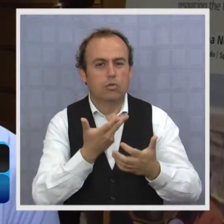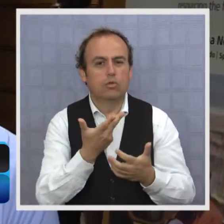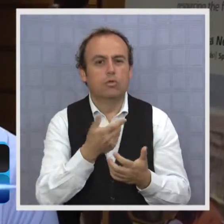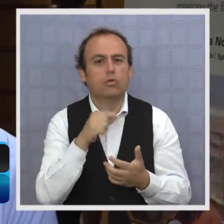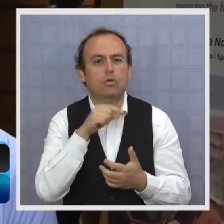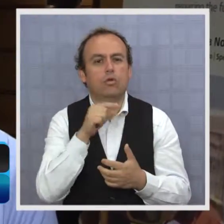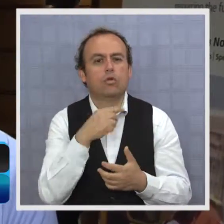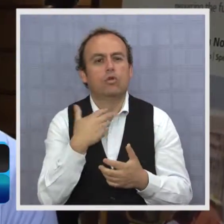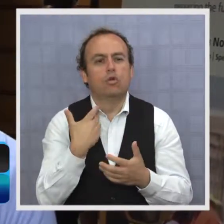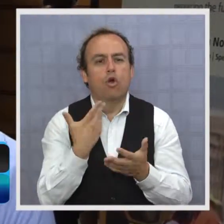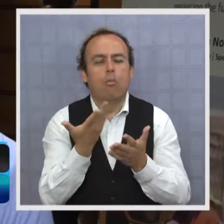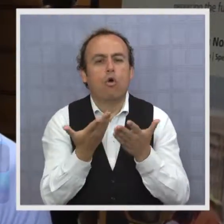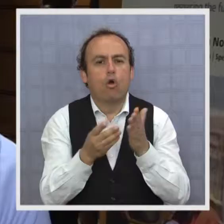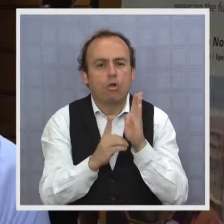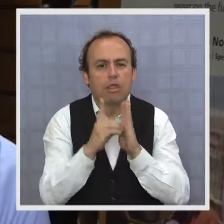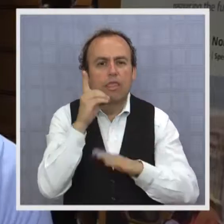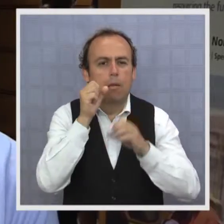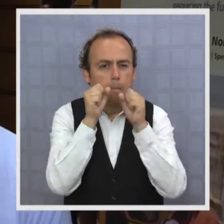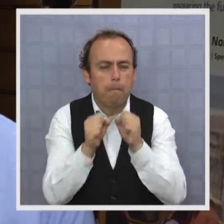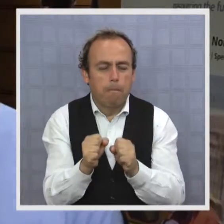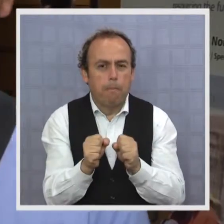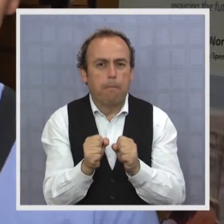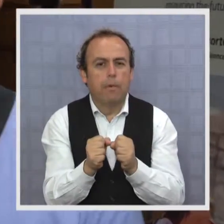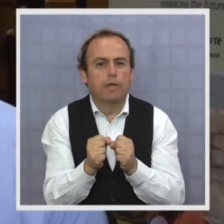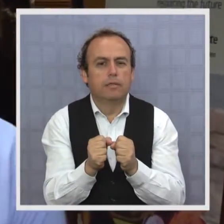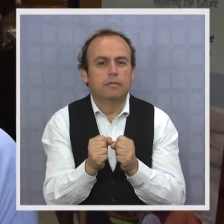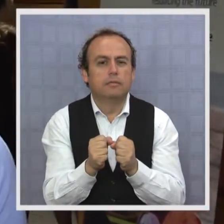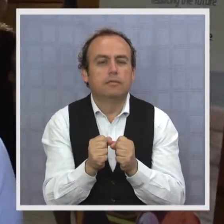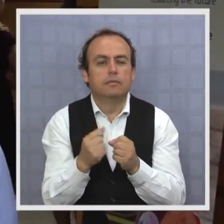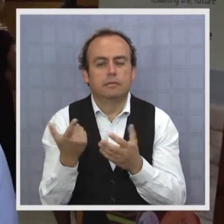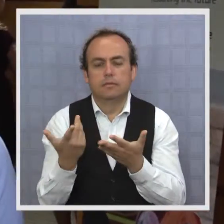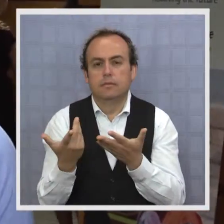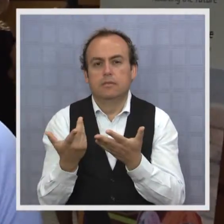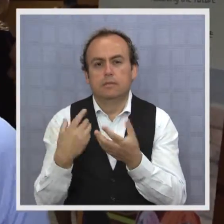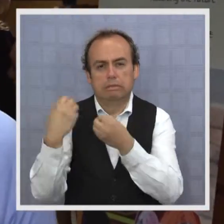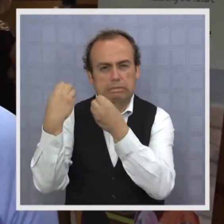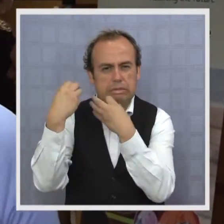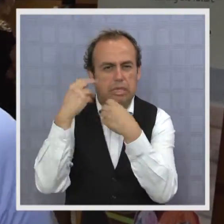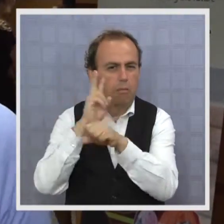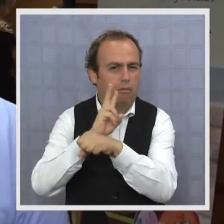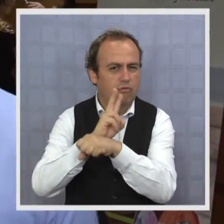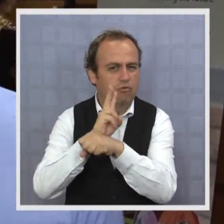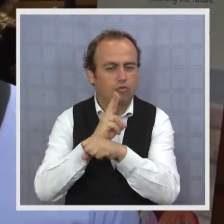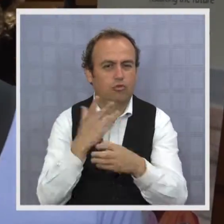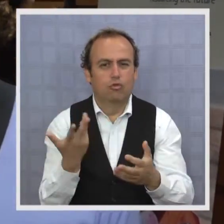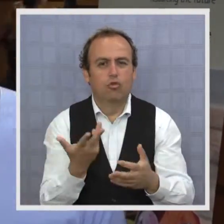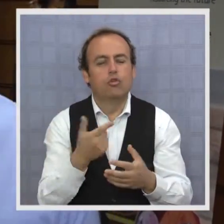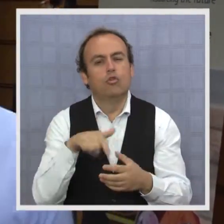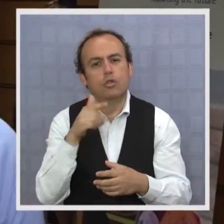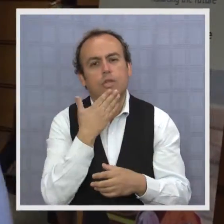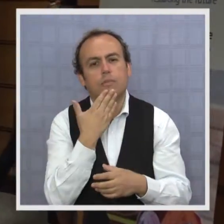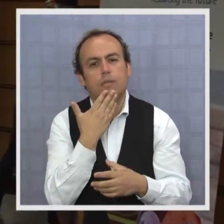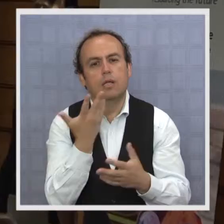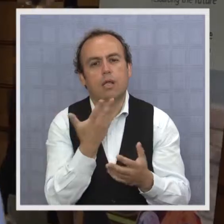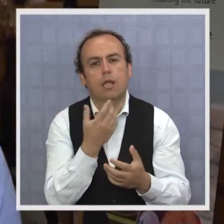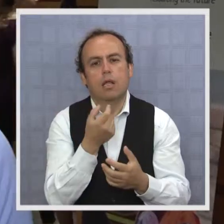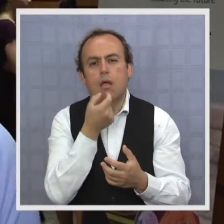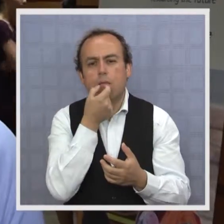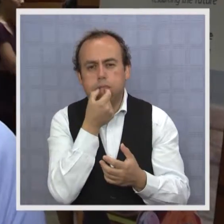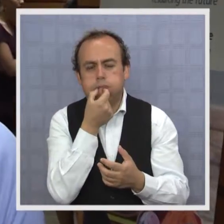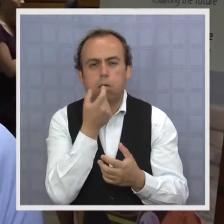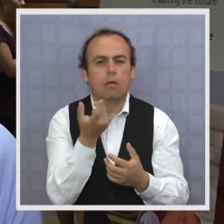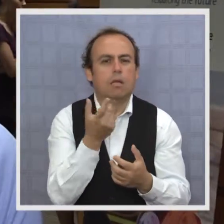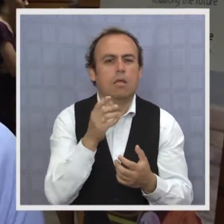pudimos desarrollarnos como lo que nos han enseñado los profesores y también arbitrando en el fútbol